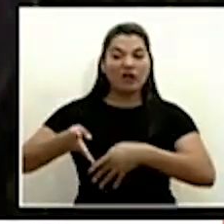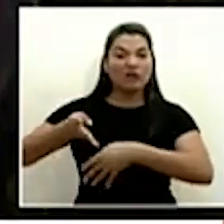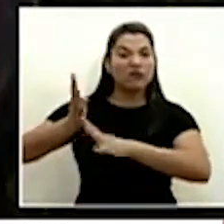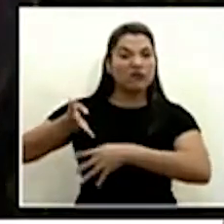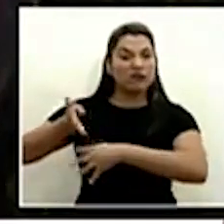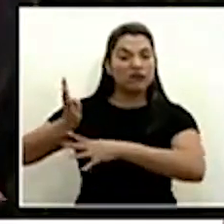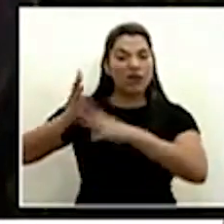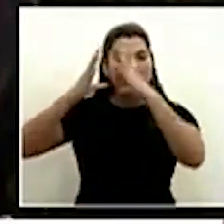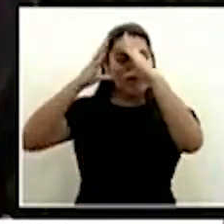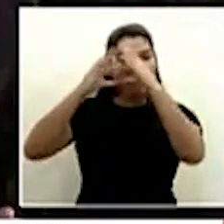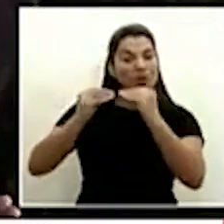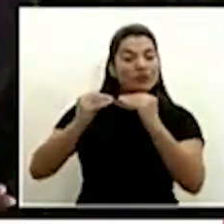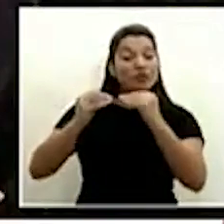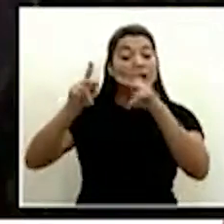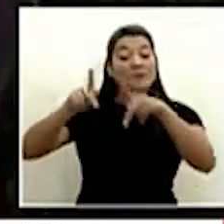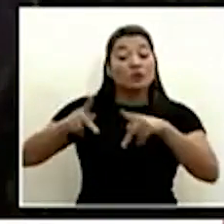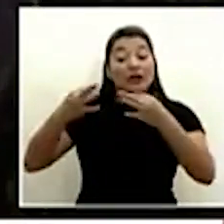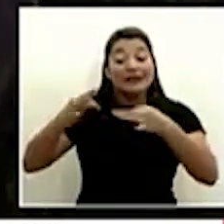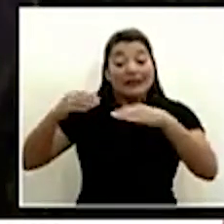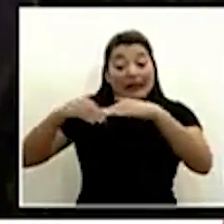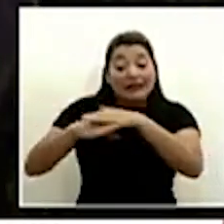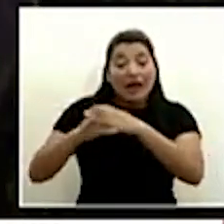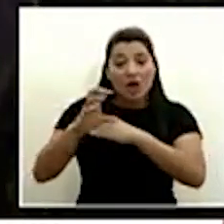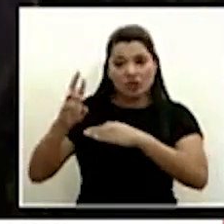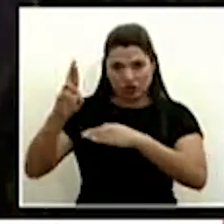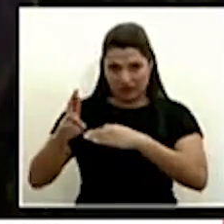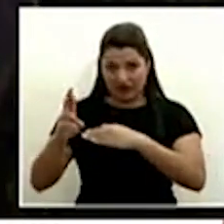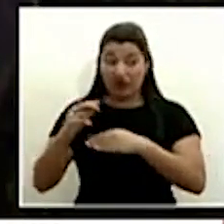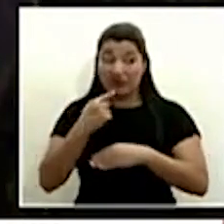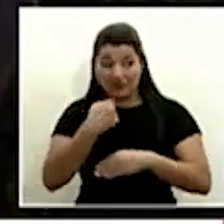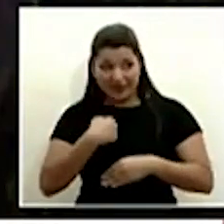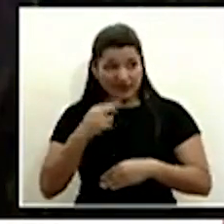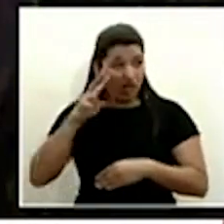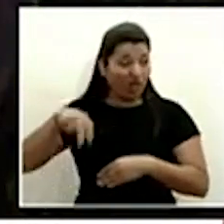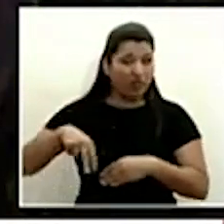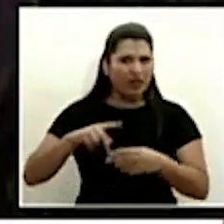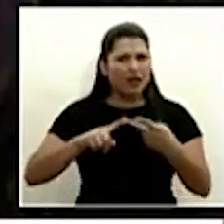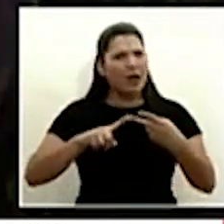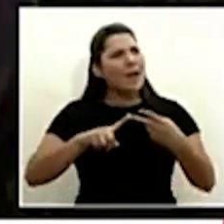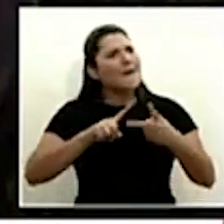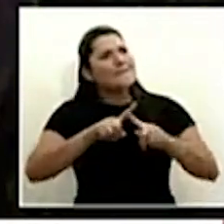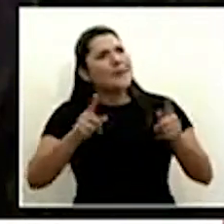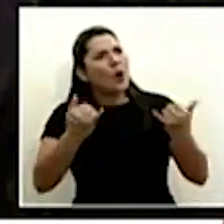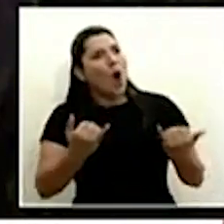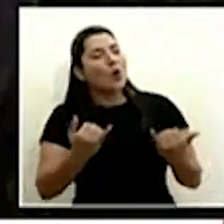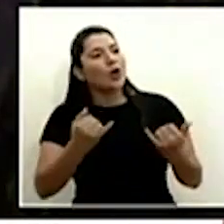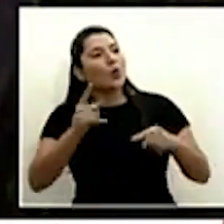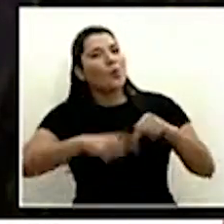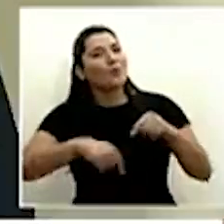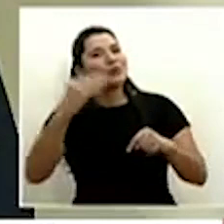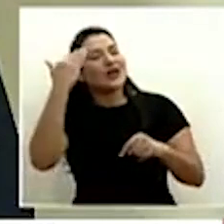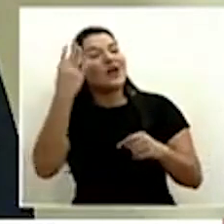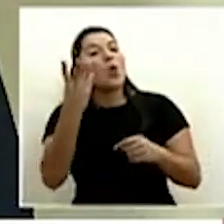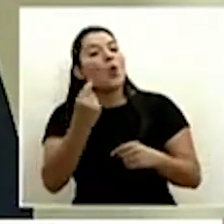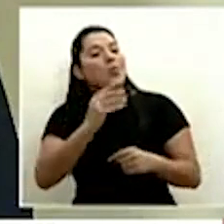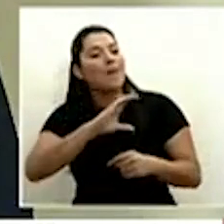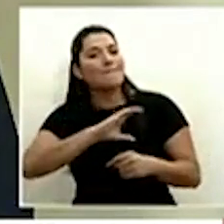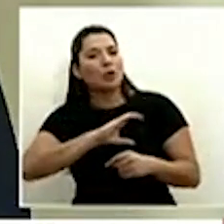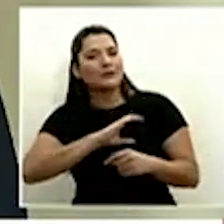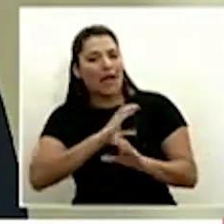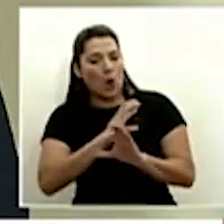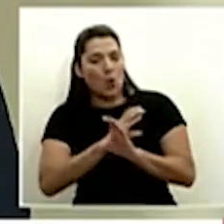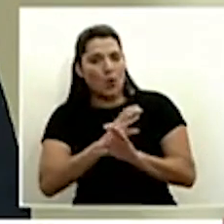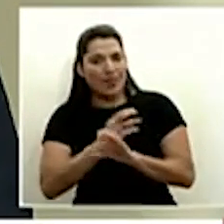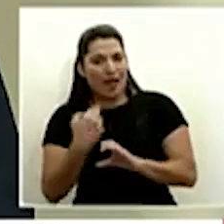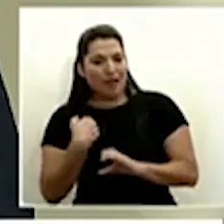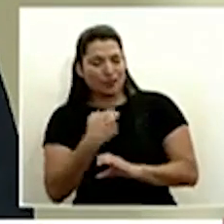ingresan o que intentan ingresar a nuestro país pero por el otro se desconoce cuántos oficiales de seguridad nos están cuidando es un tema de seguridad